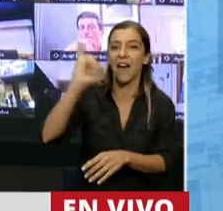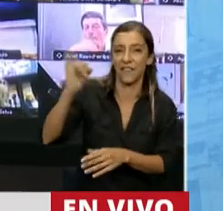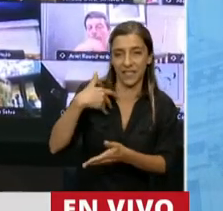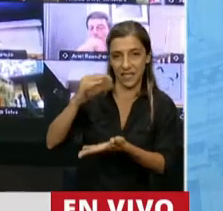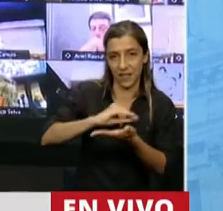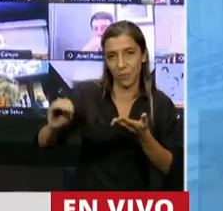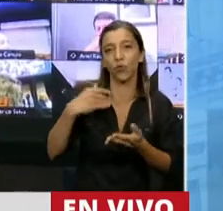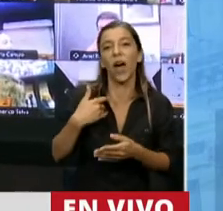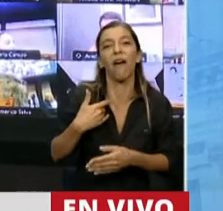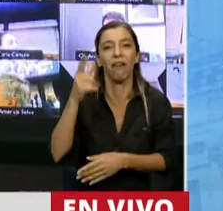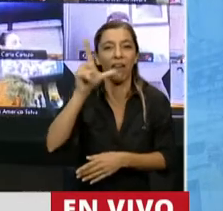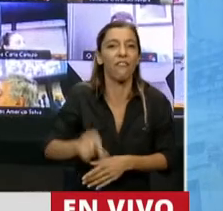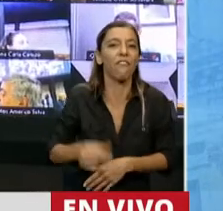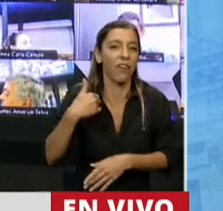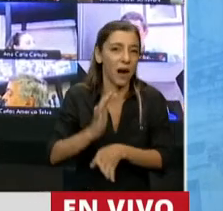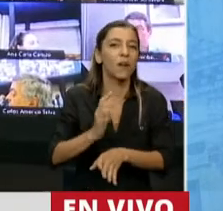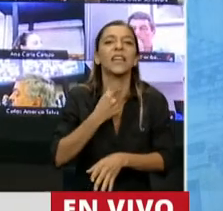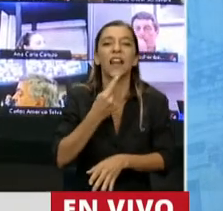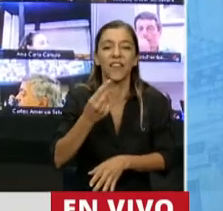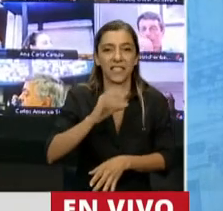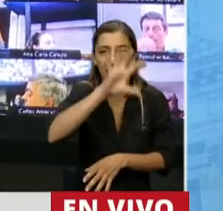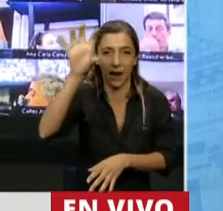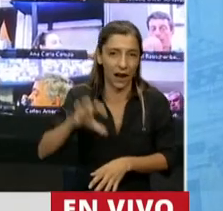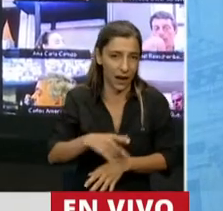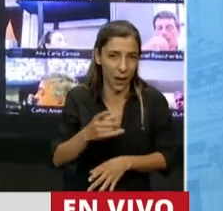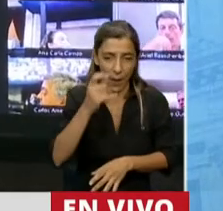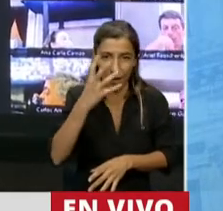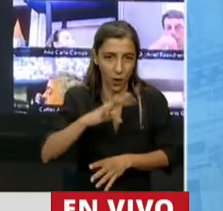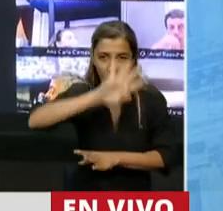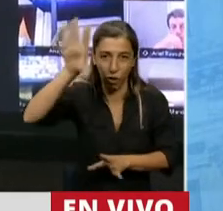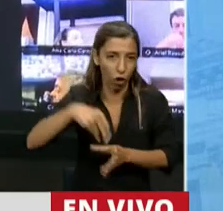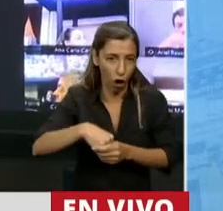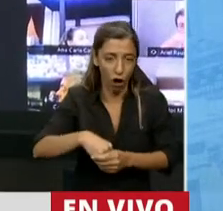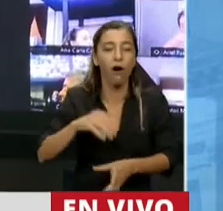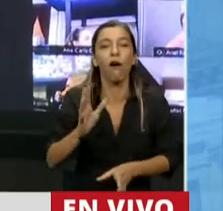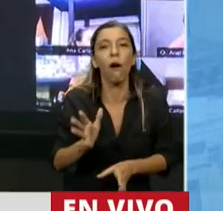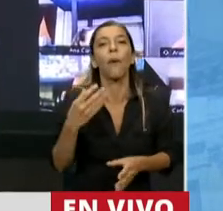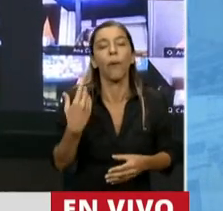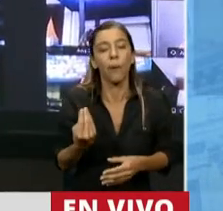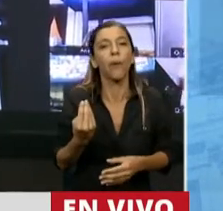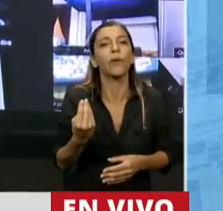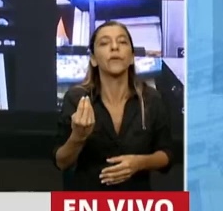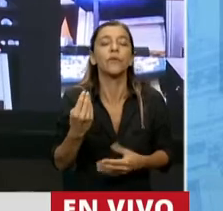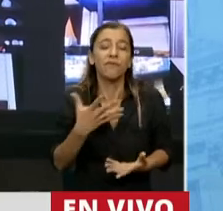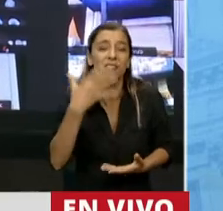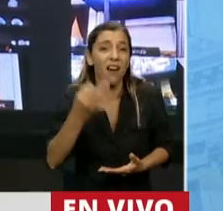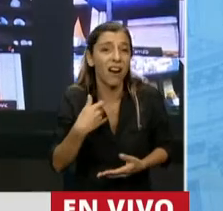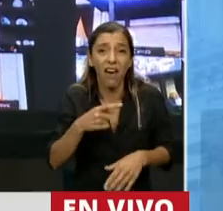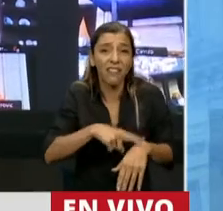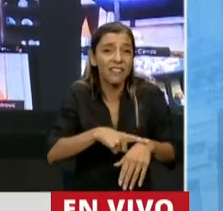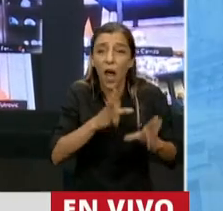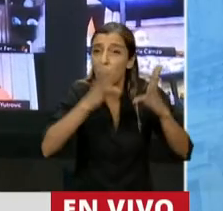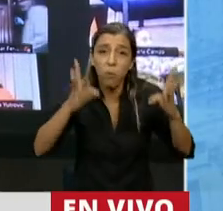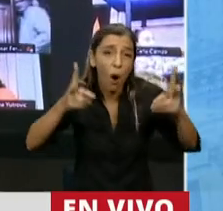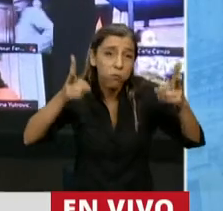el federalismo abarca las 24 jurisdicciones, no abarca solo el interior del país. Y que los plazos en el derecho son fulminantes.